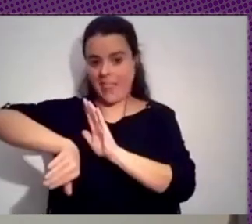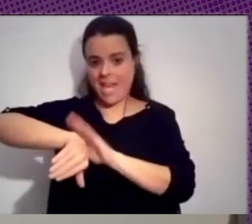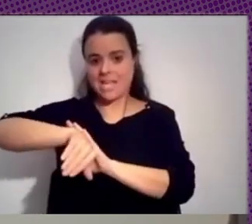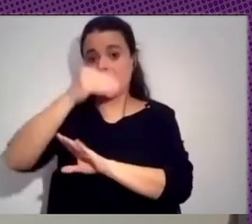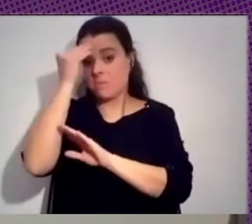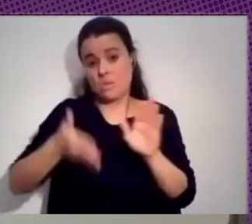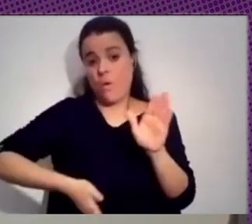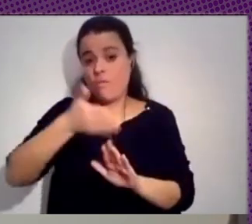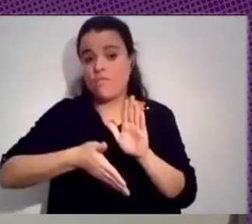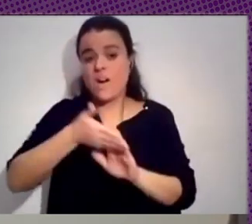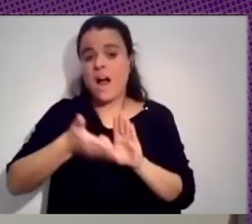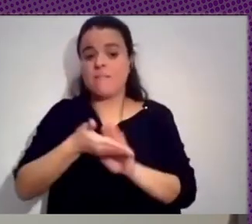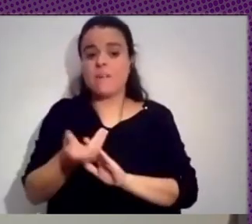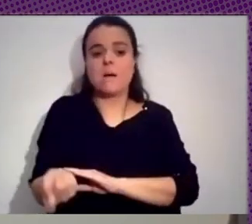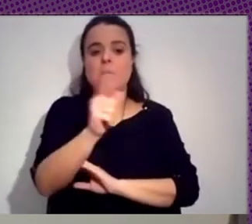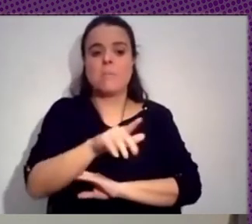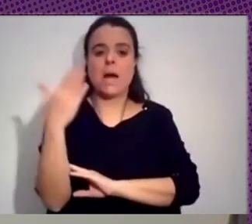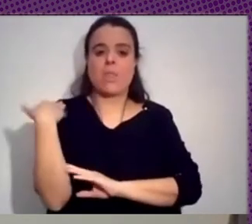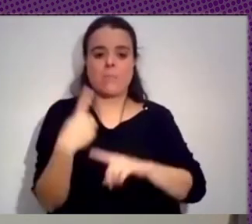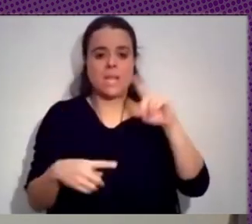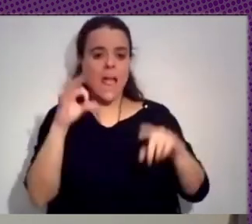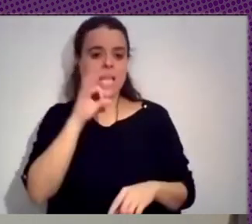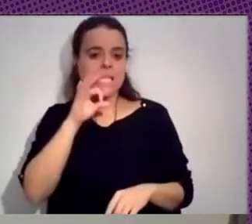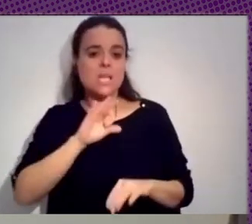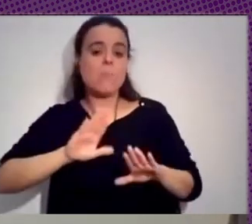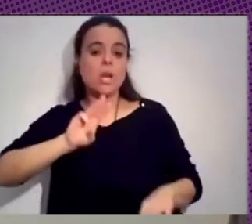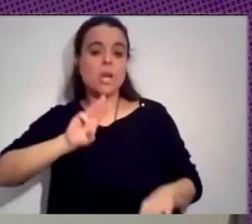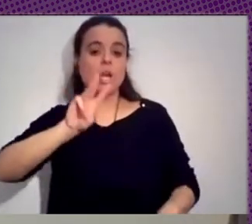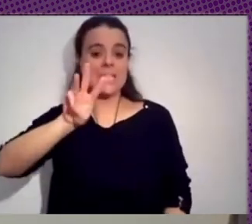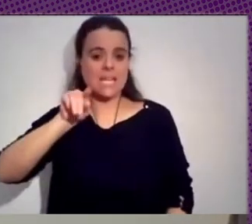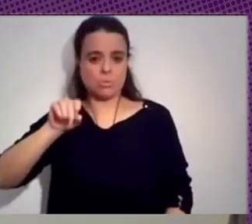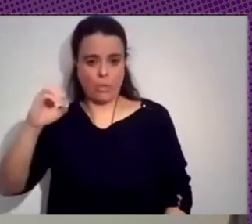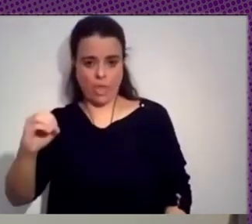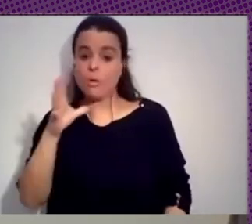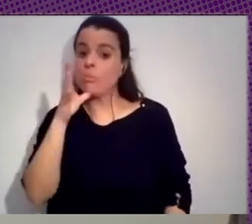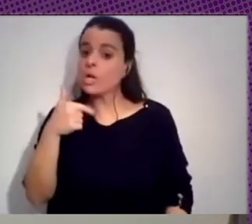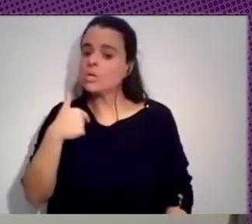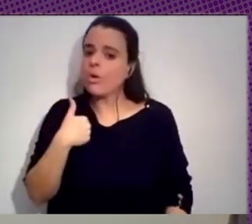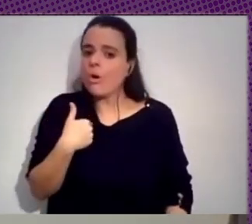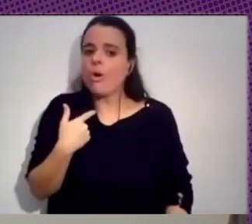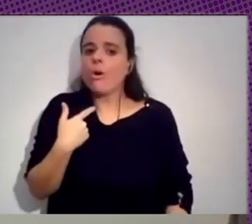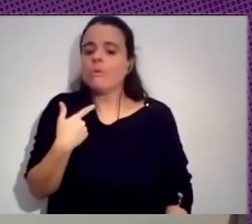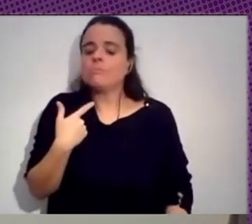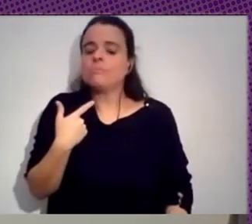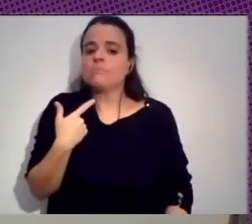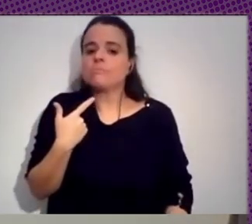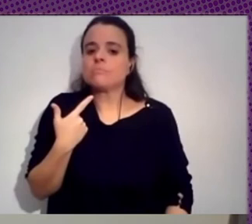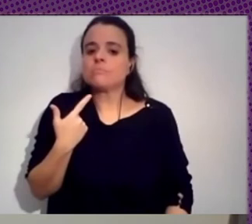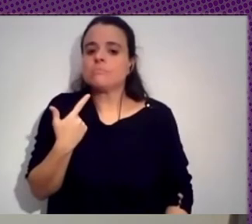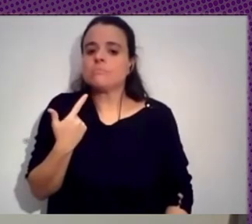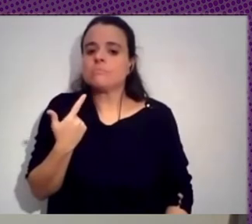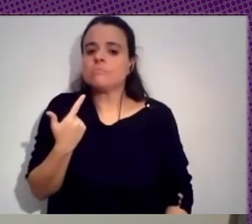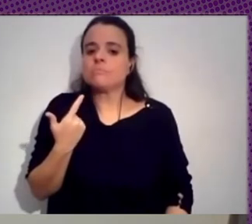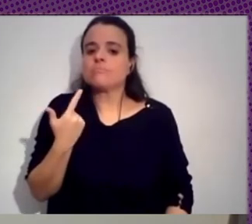a lo que pasó a mitad del siglo, pero 3.0. Entonces esa es una de las razones por las cuales yo me acerco también acá a darle una